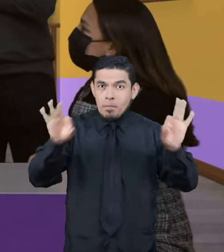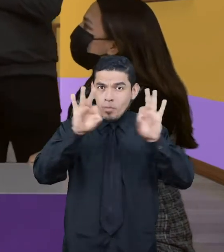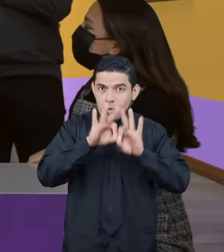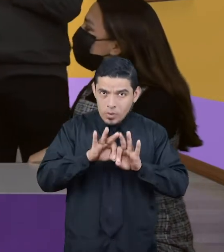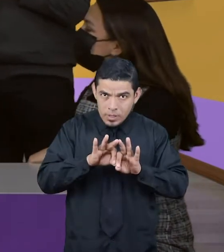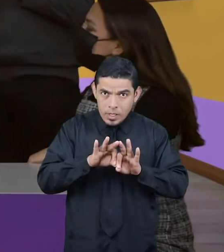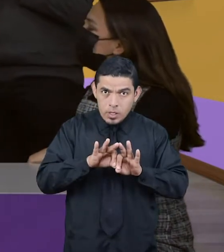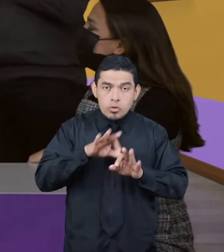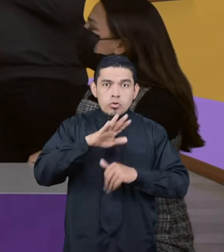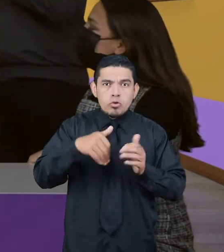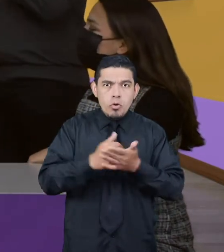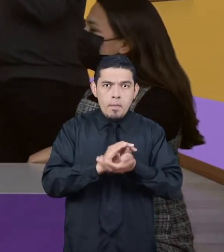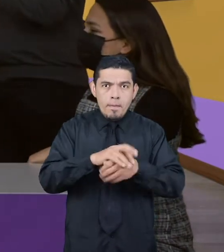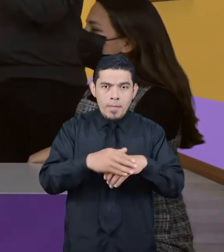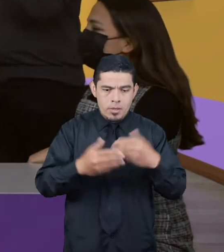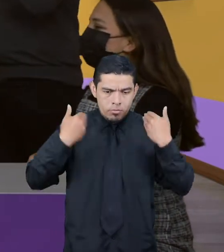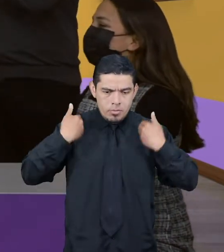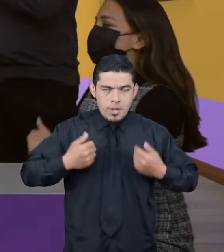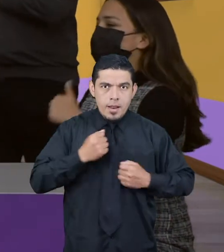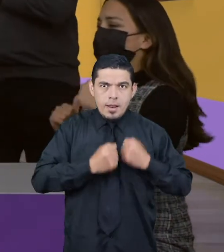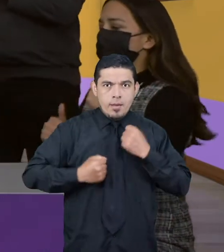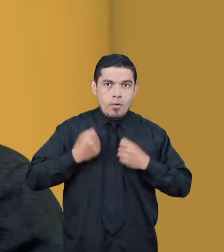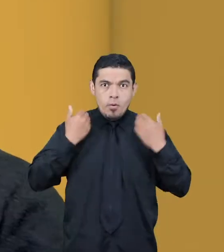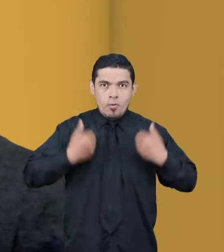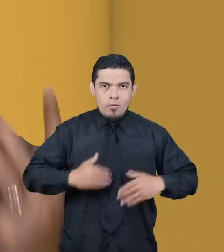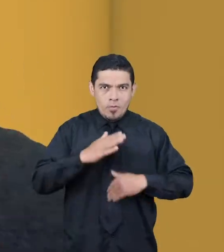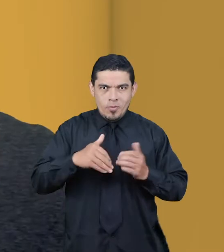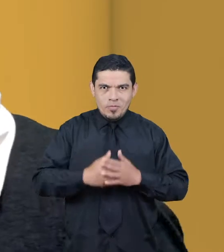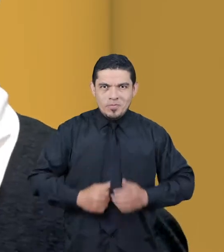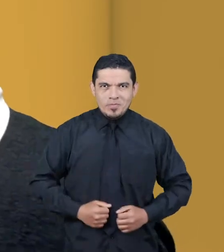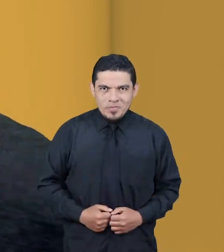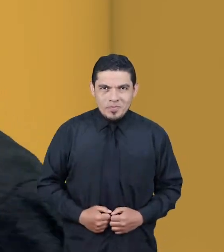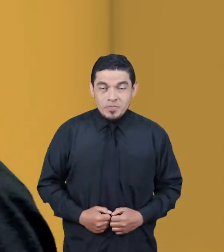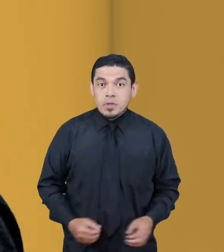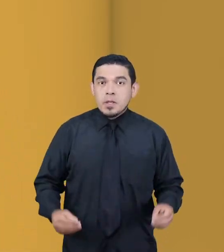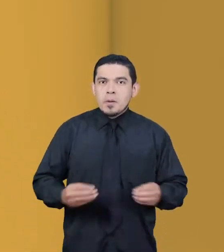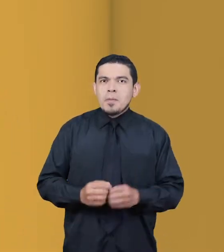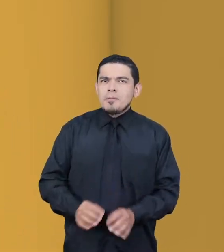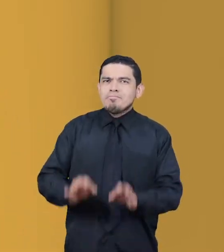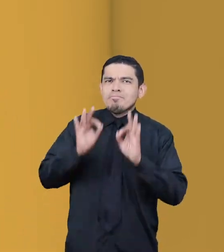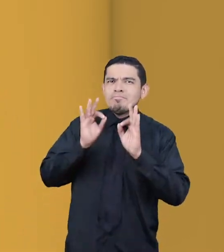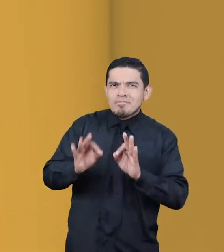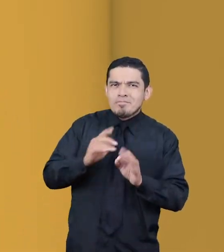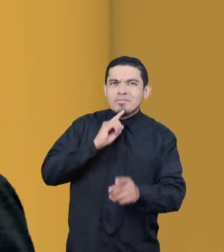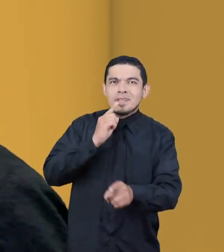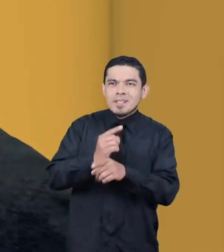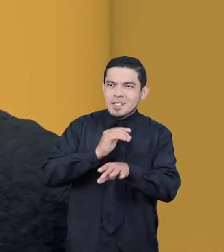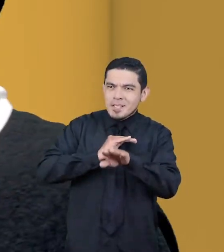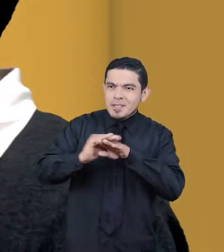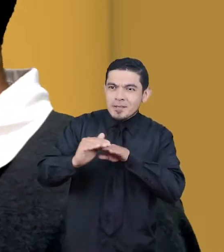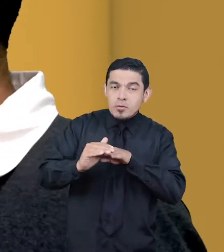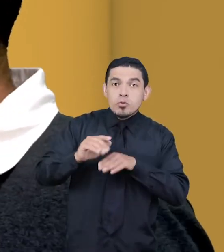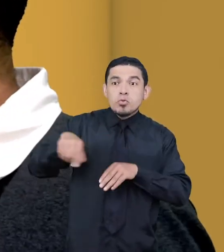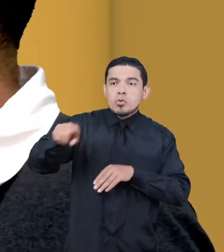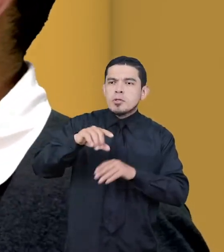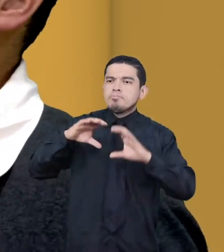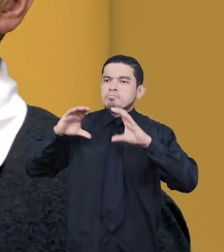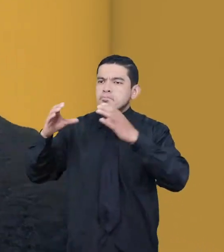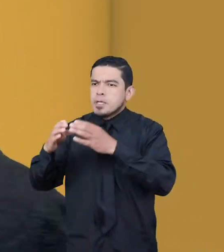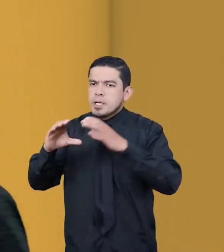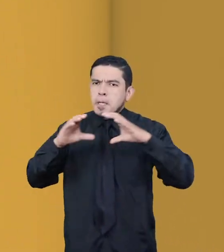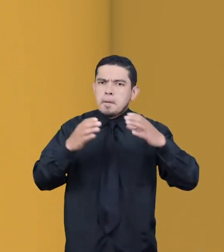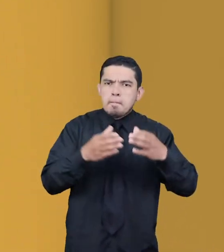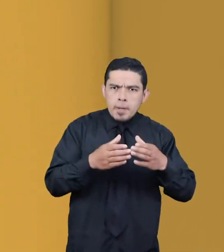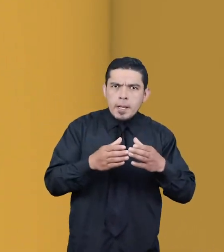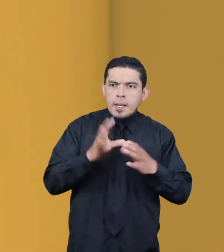de higiene corporal y manejo de alimentos. ¡Qué chévere! Yo les invitaré a mis estudiantes a realizar dos conjuntos.